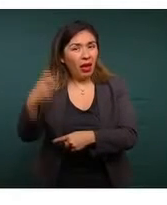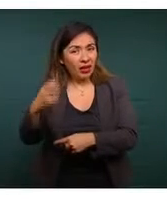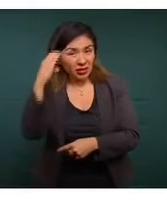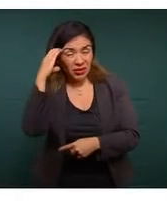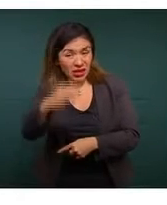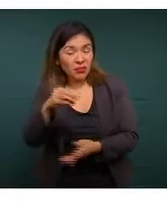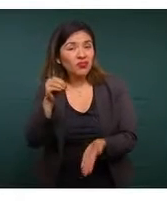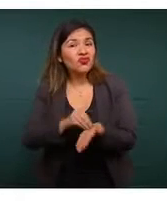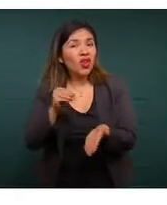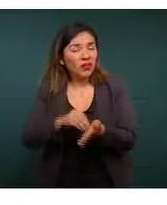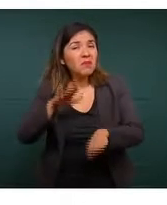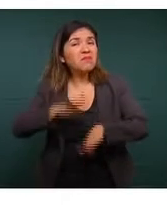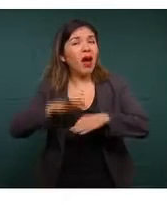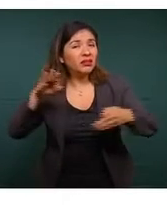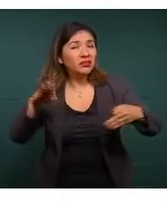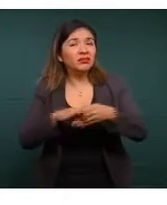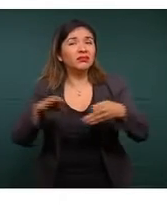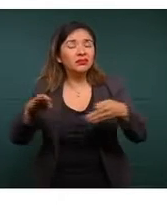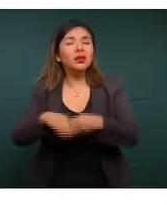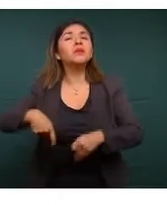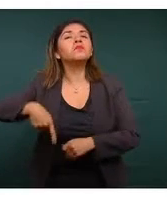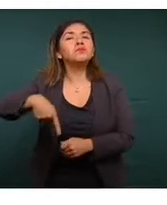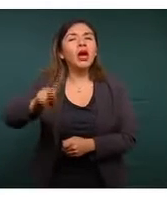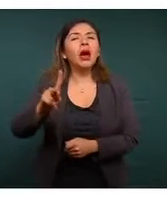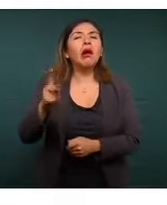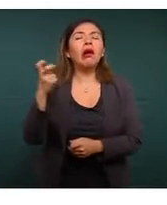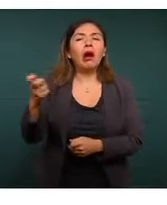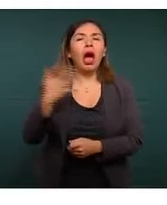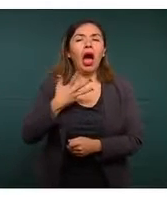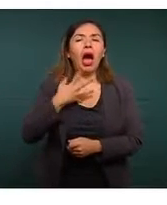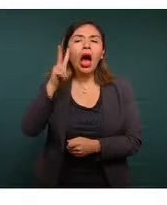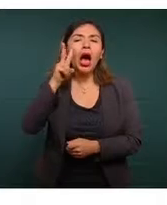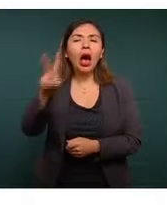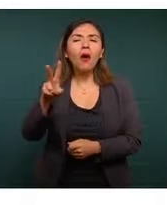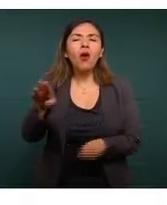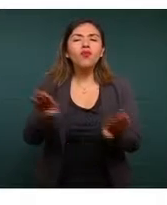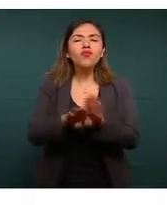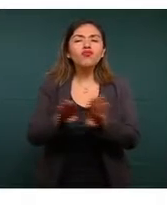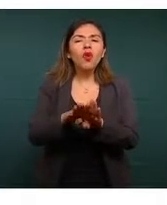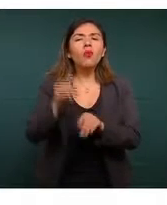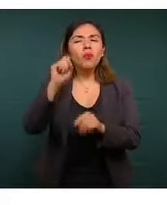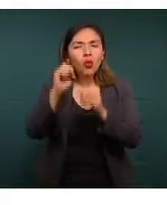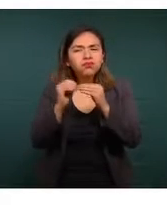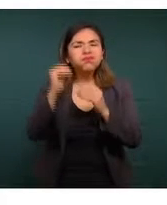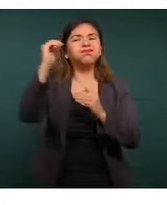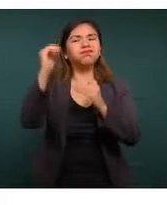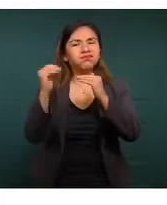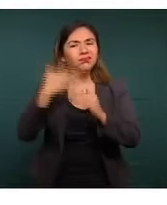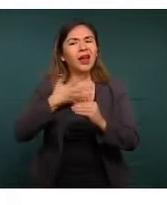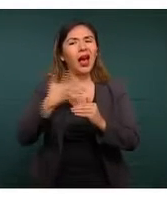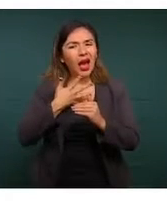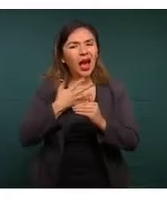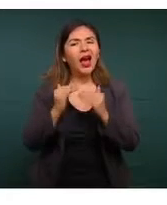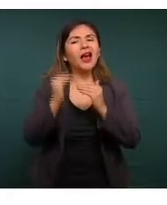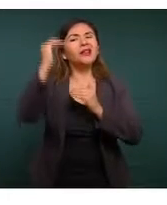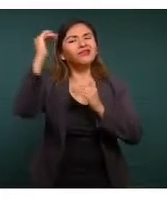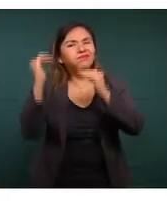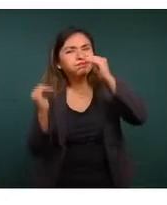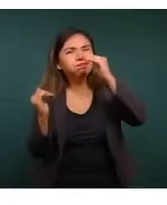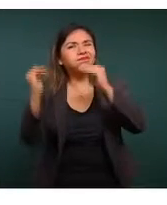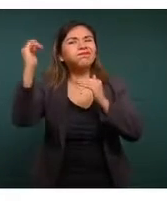un delito que se mantiene más constante, pero que tiene, aquí se ve algunos aumentos, reducciones